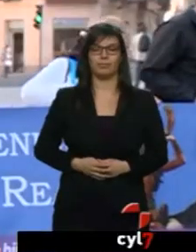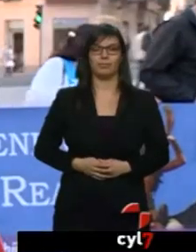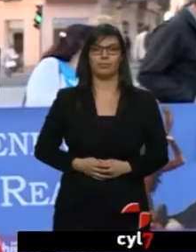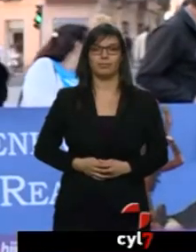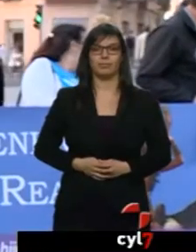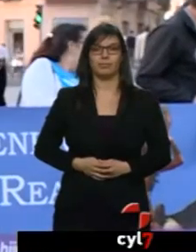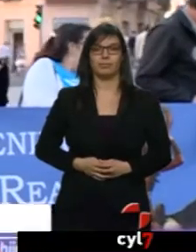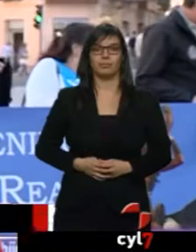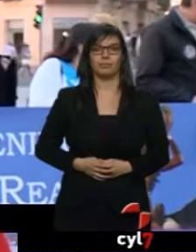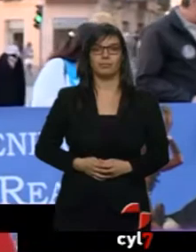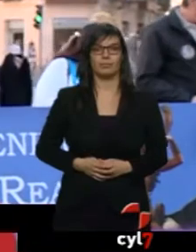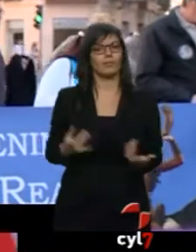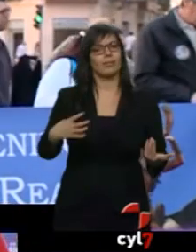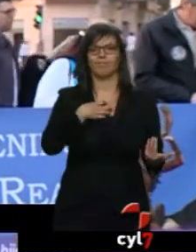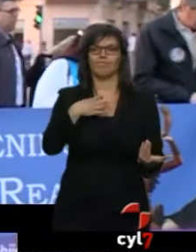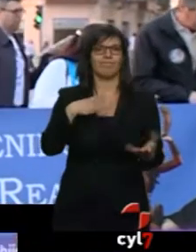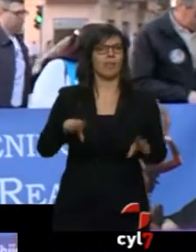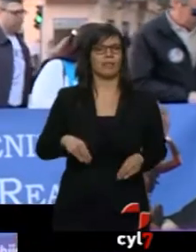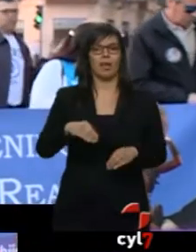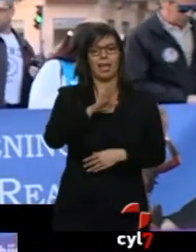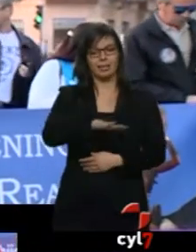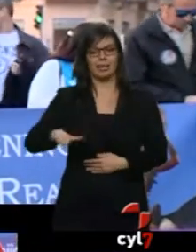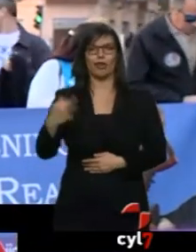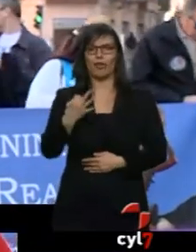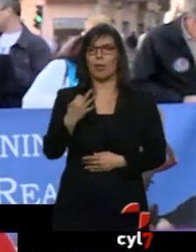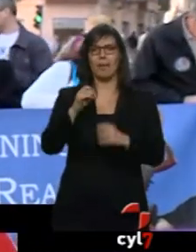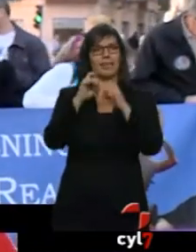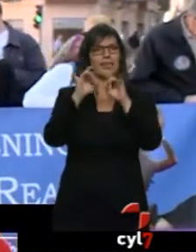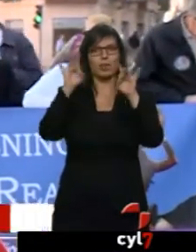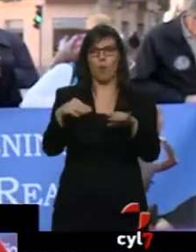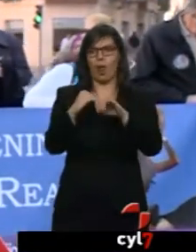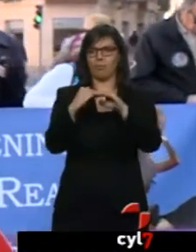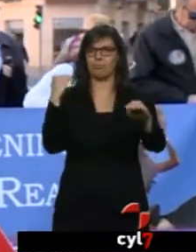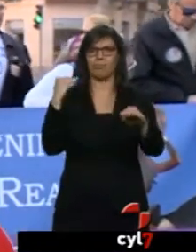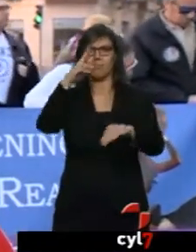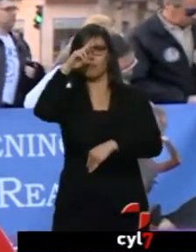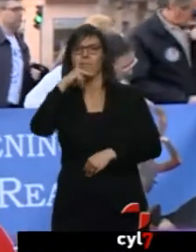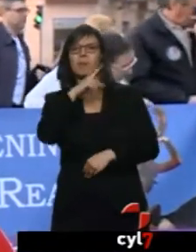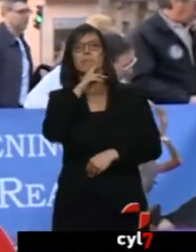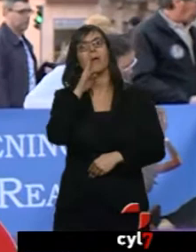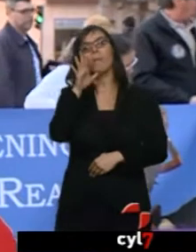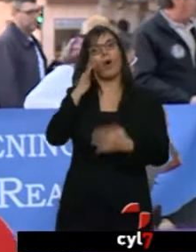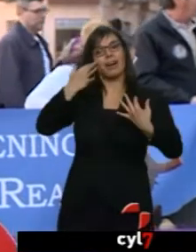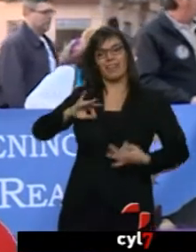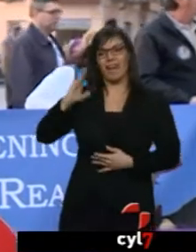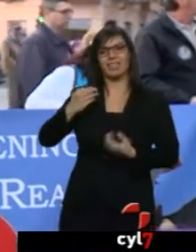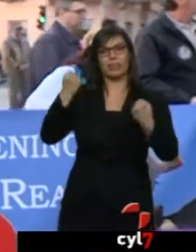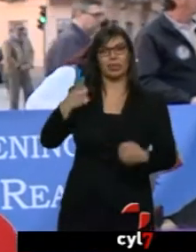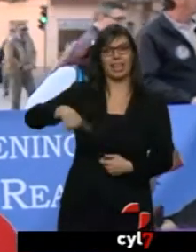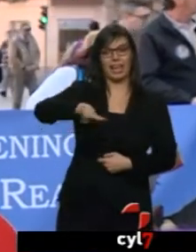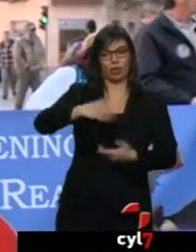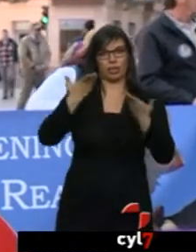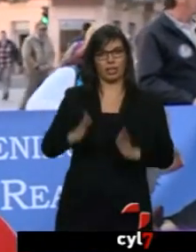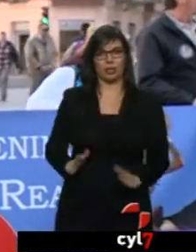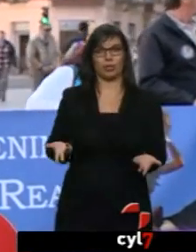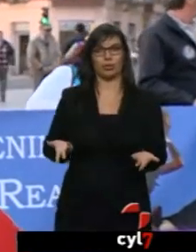Que esto no puede ser, los menores tienen que estar igualmente con el padre y con la madre... ...porque son los grandes perjudicados en todo esto. Incluso